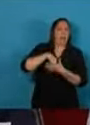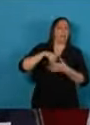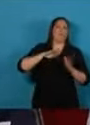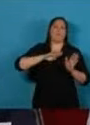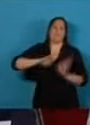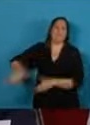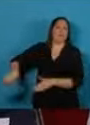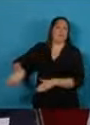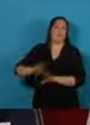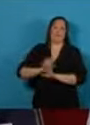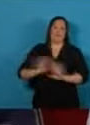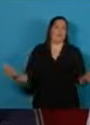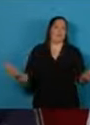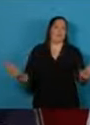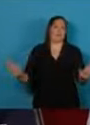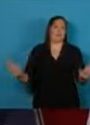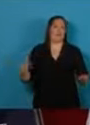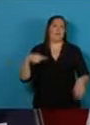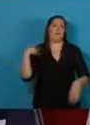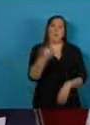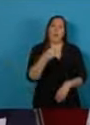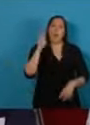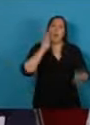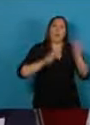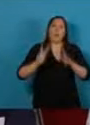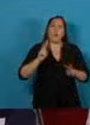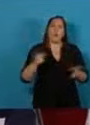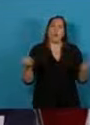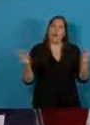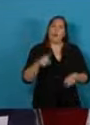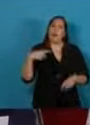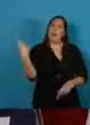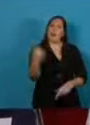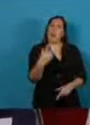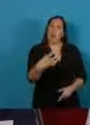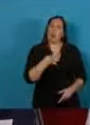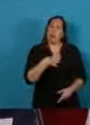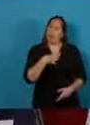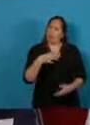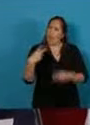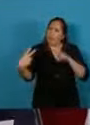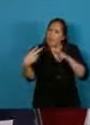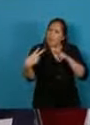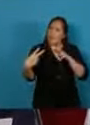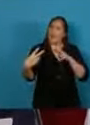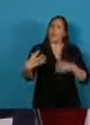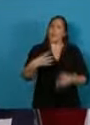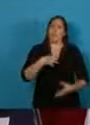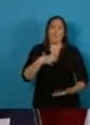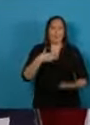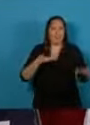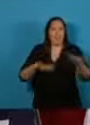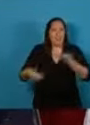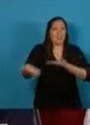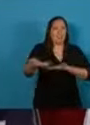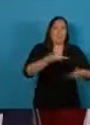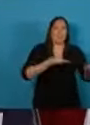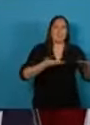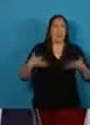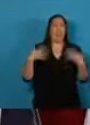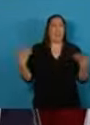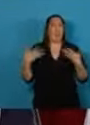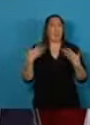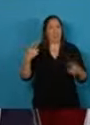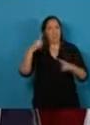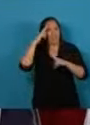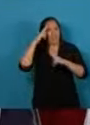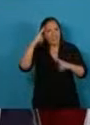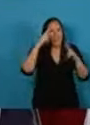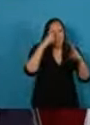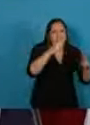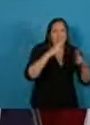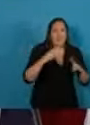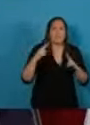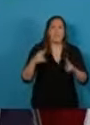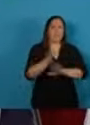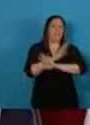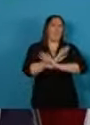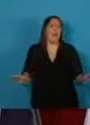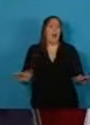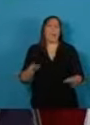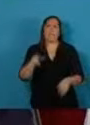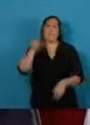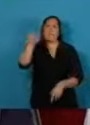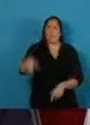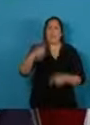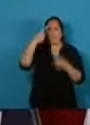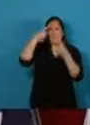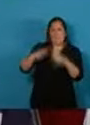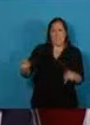volvamos a ganarnos la confianza del otro volvamos a convivir con alegría y respeto basta de perseguir